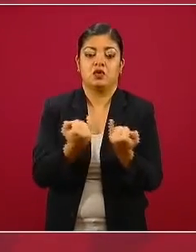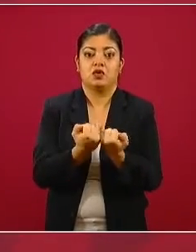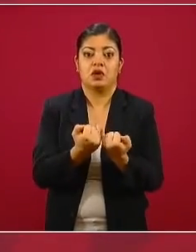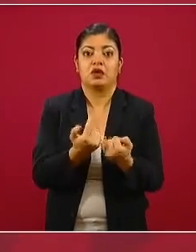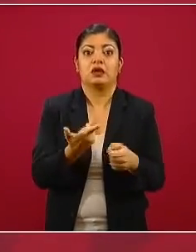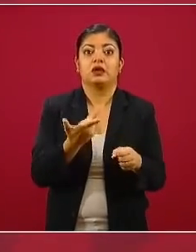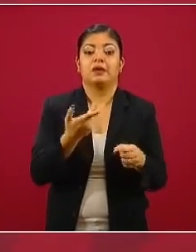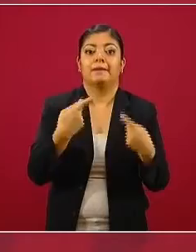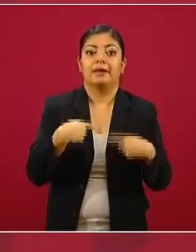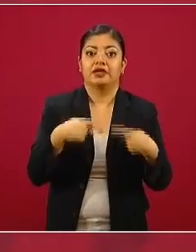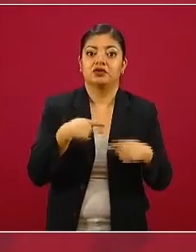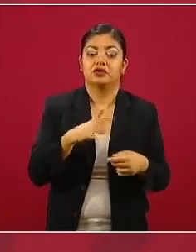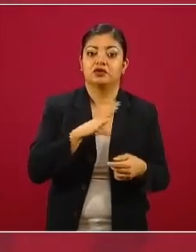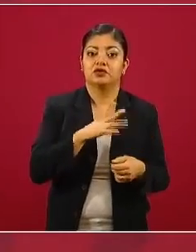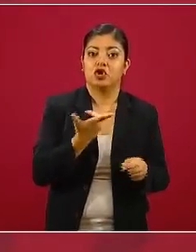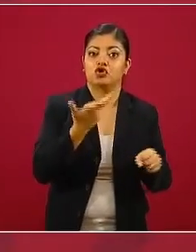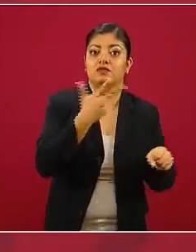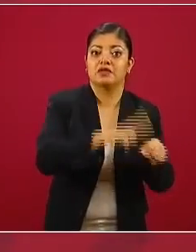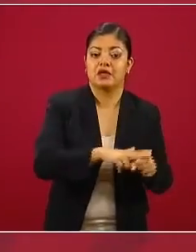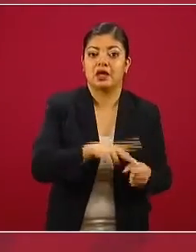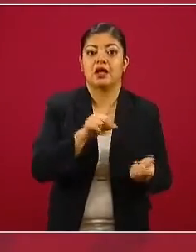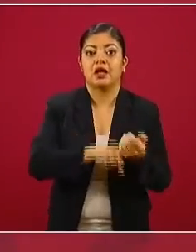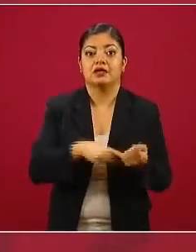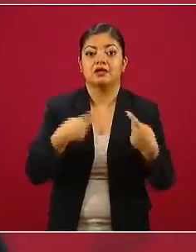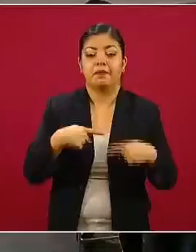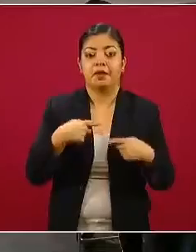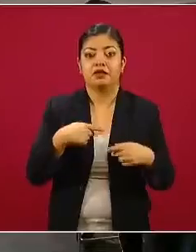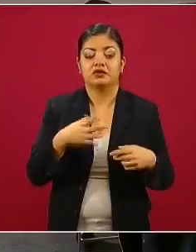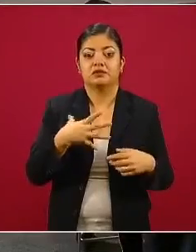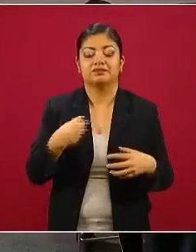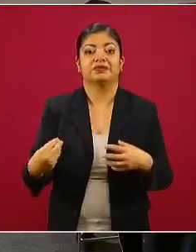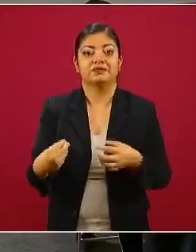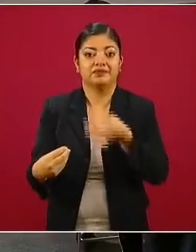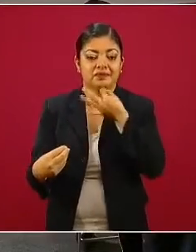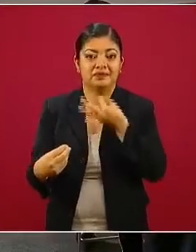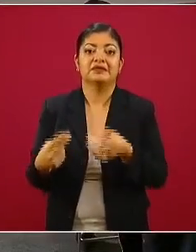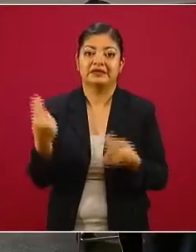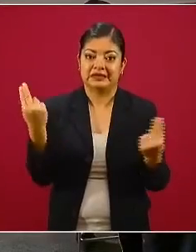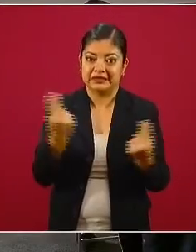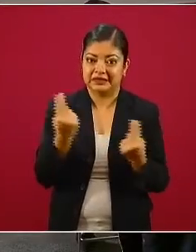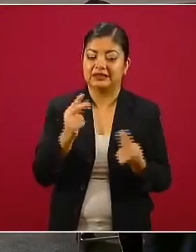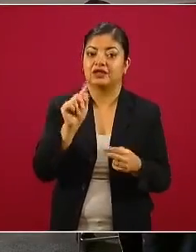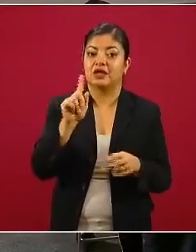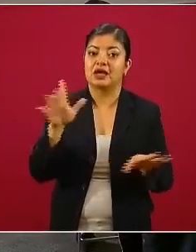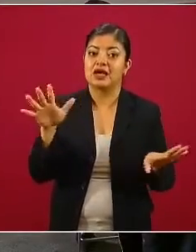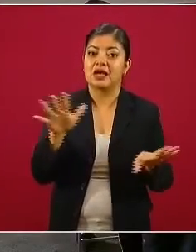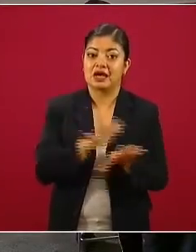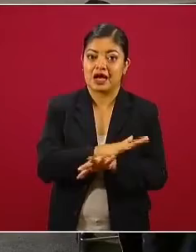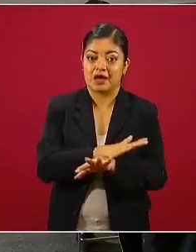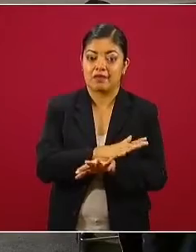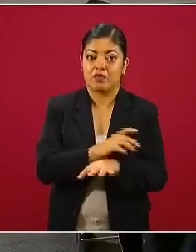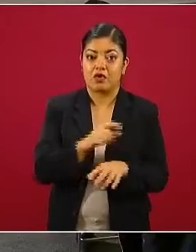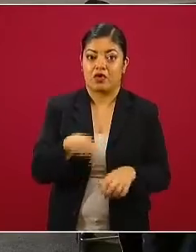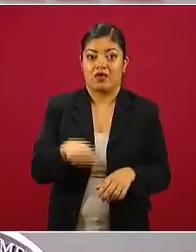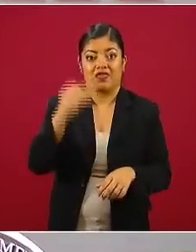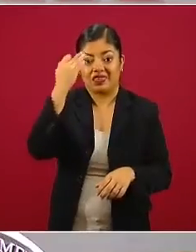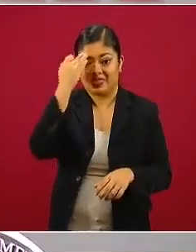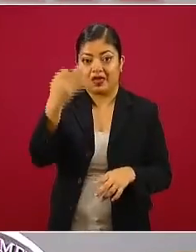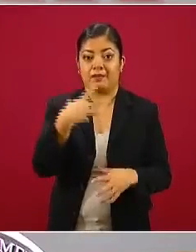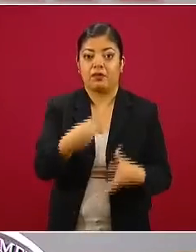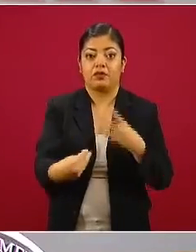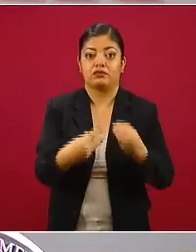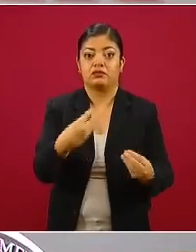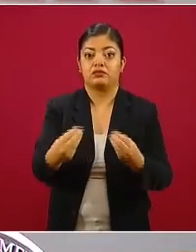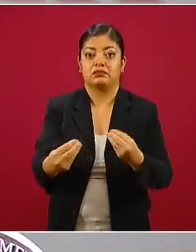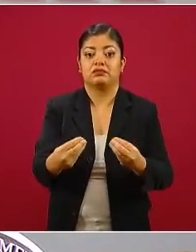y de hospitalizaciones que ocurren cada día. Necesitamos tener un cambio en el momento epidémico en la